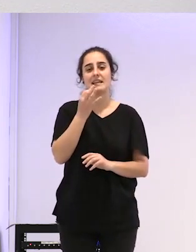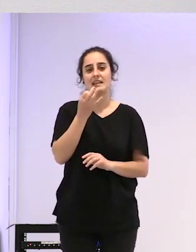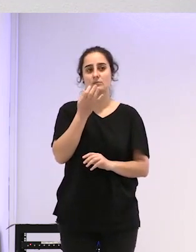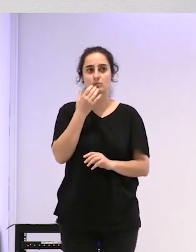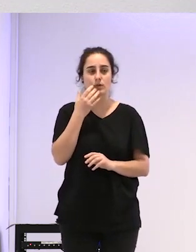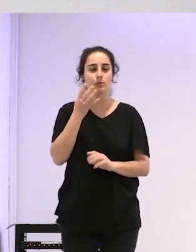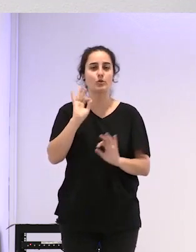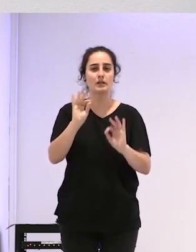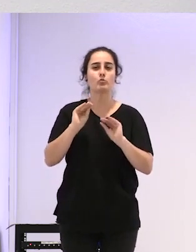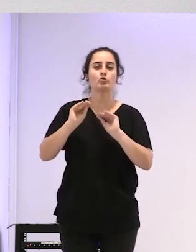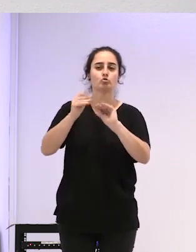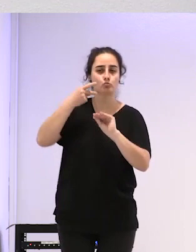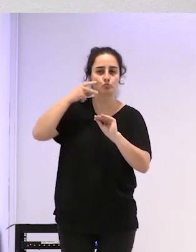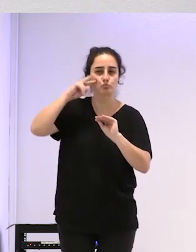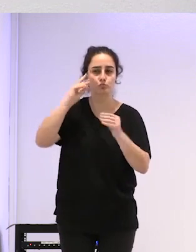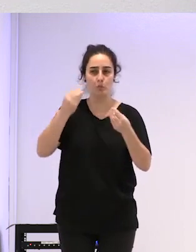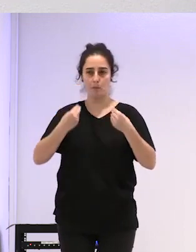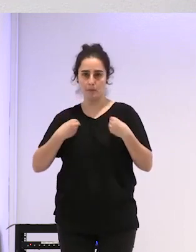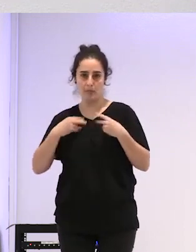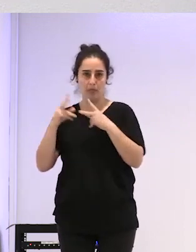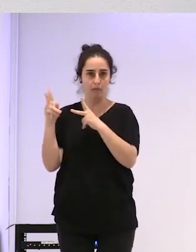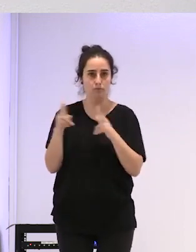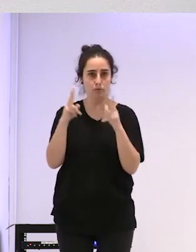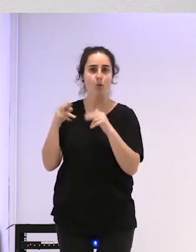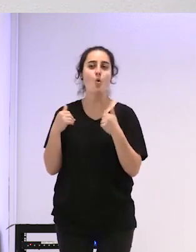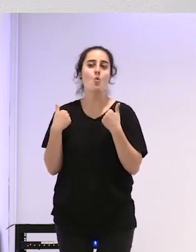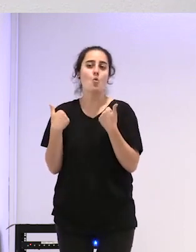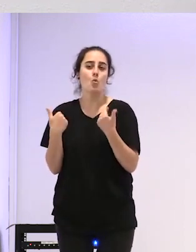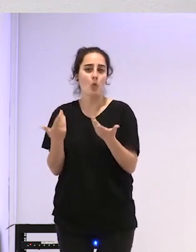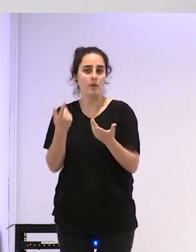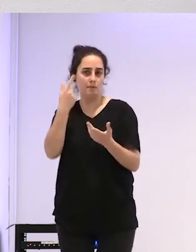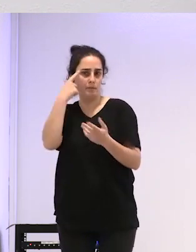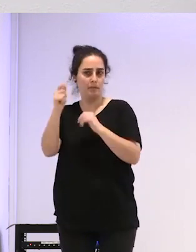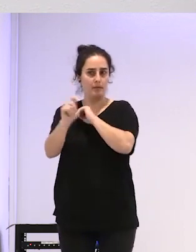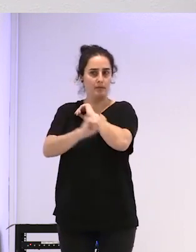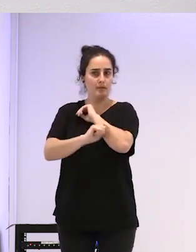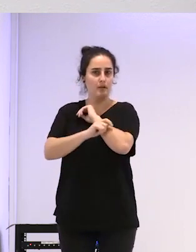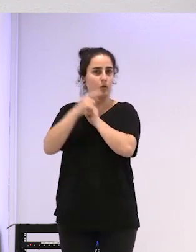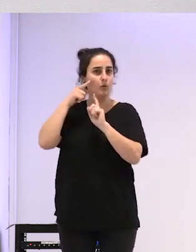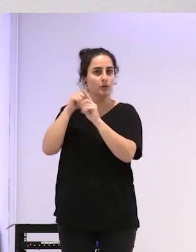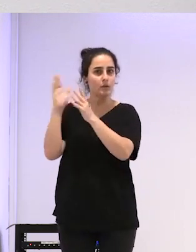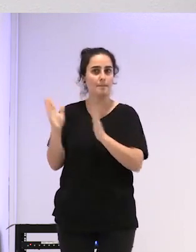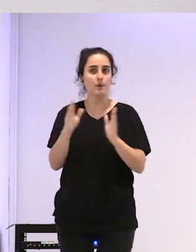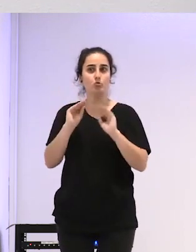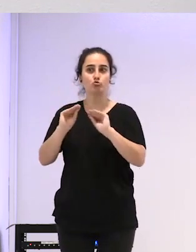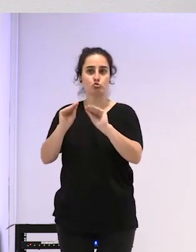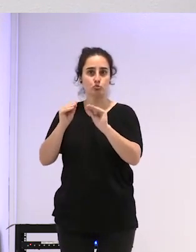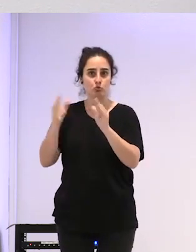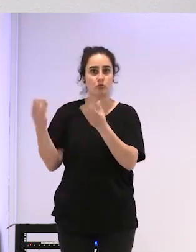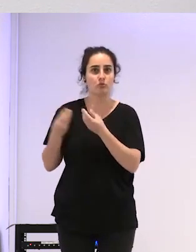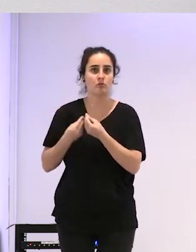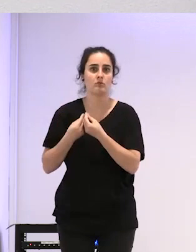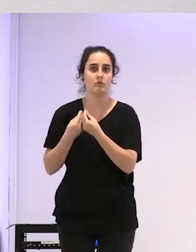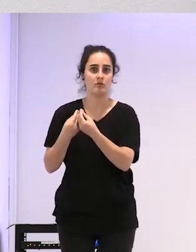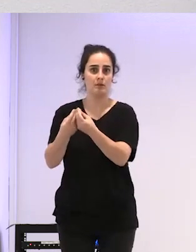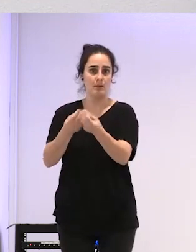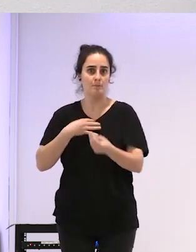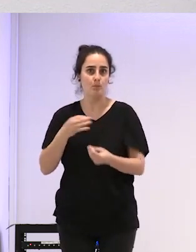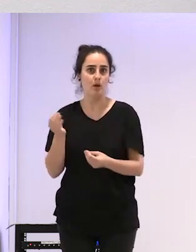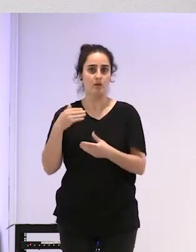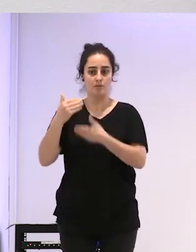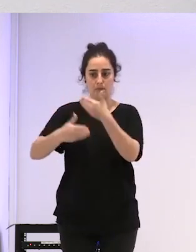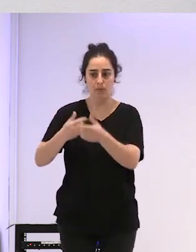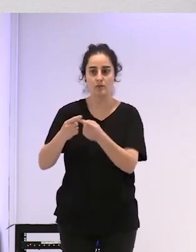vivenciales y saber en cada momento estrategias para acompañarle para hacer los procesos más cortos o más